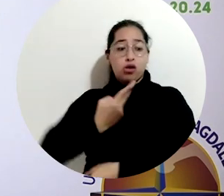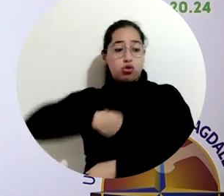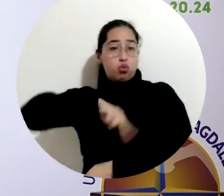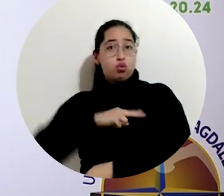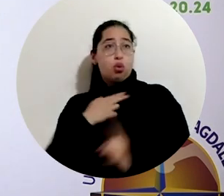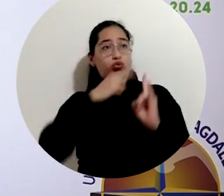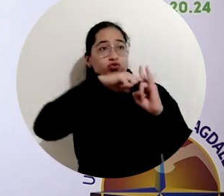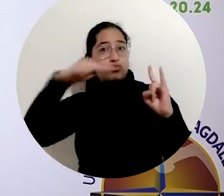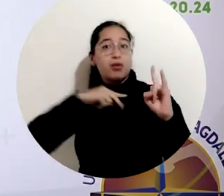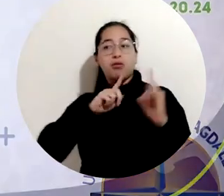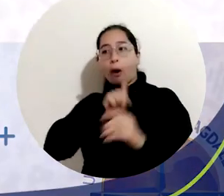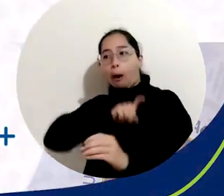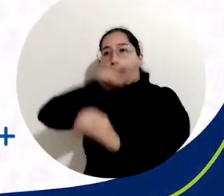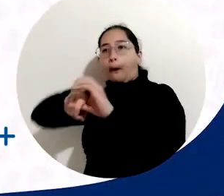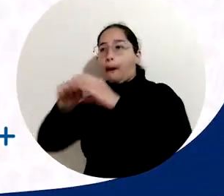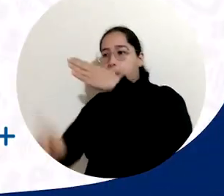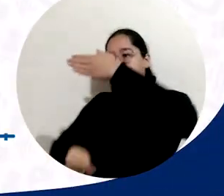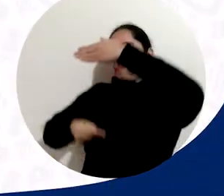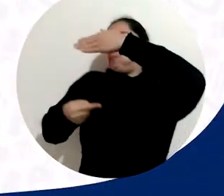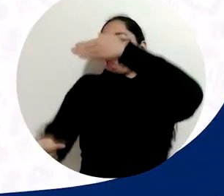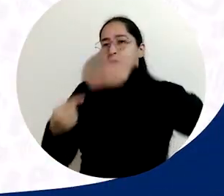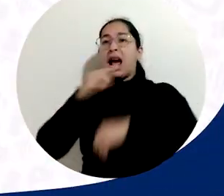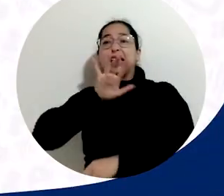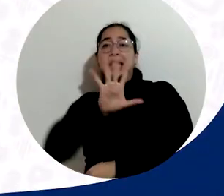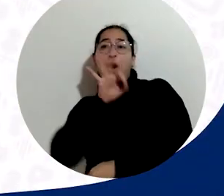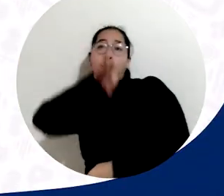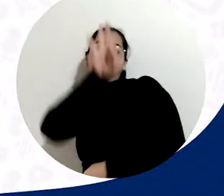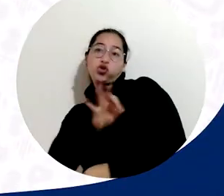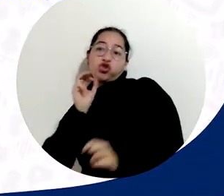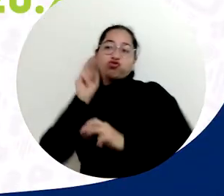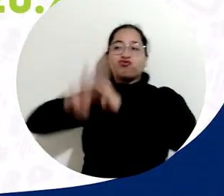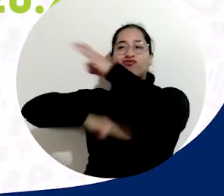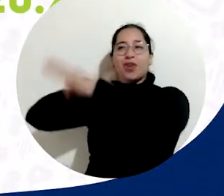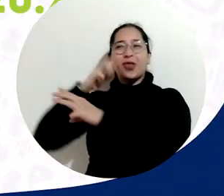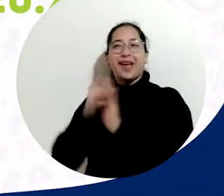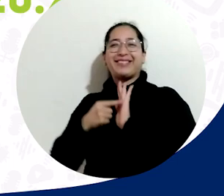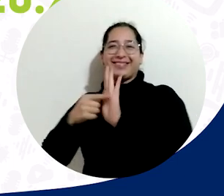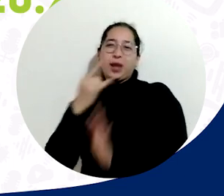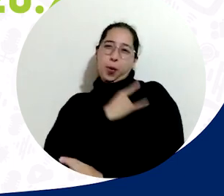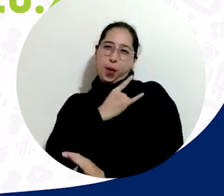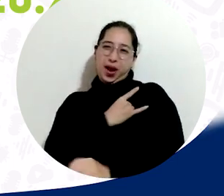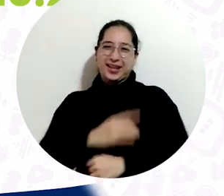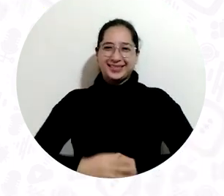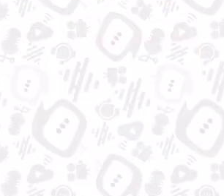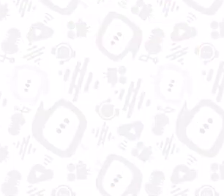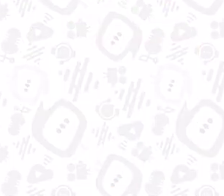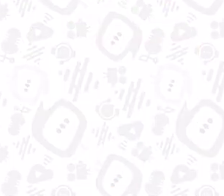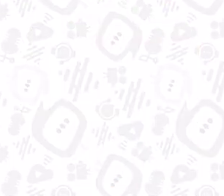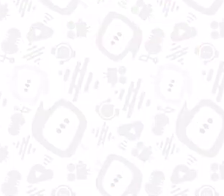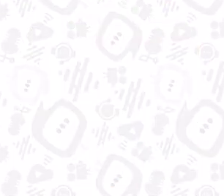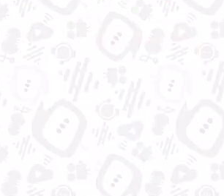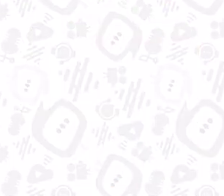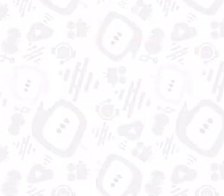% de las universidades de talla mundial. Universidad del Magdalena, aún más incluyente e innovadora.